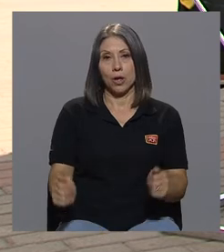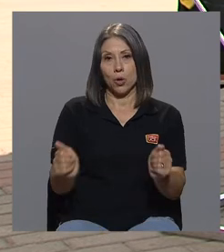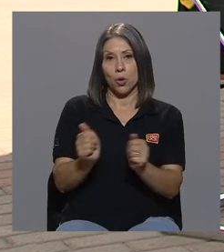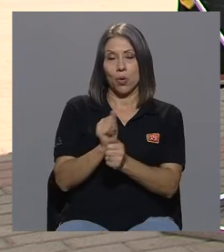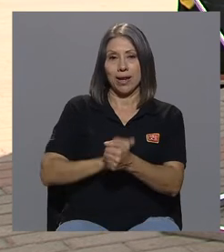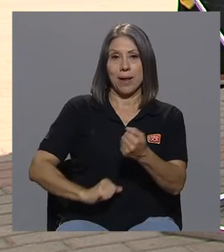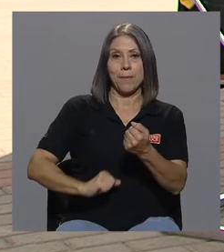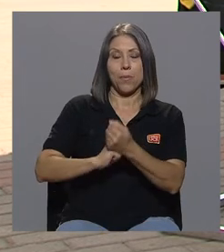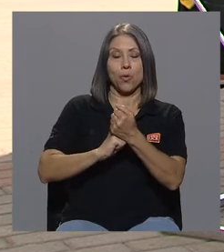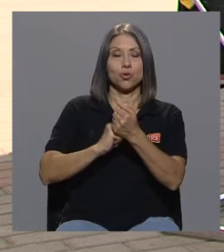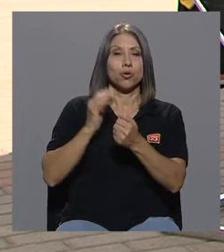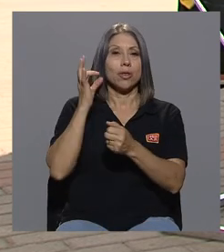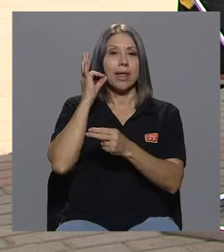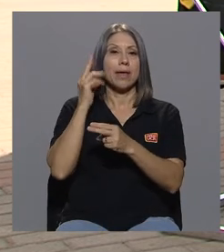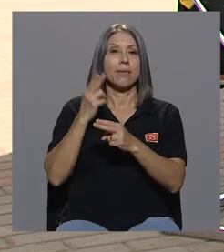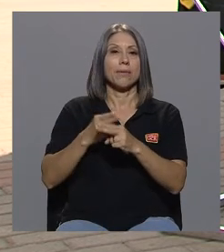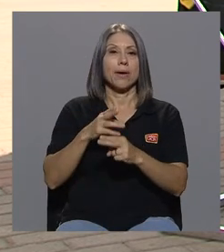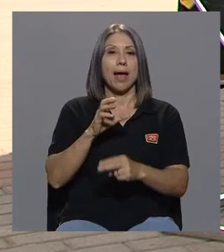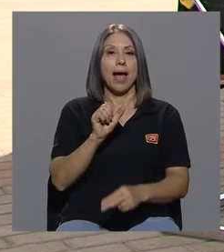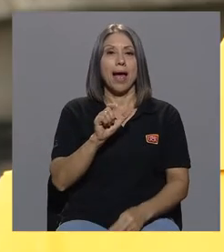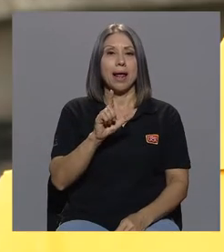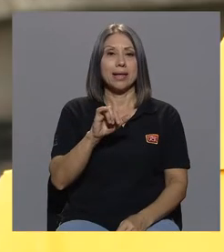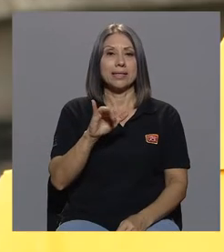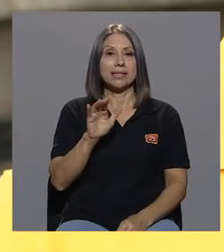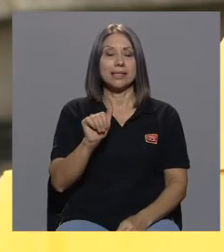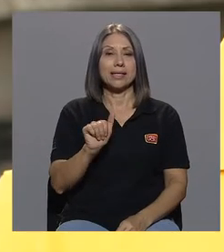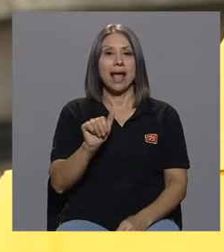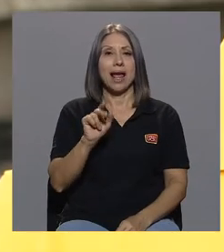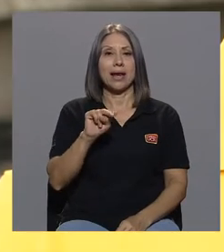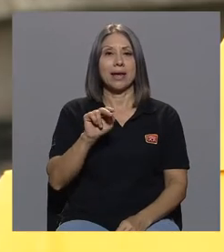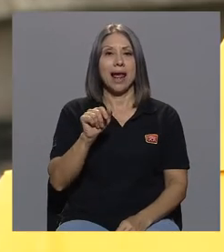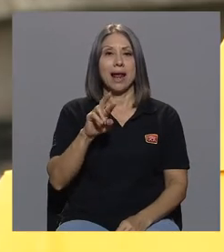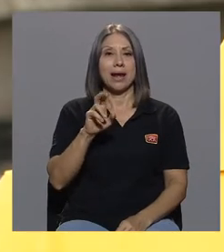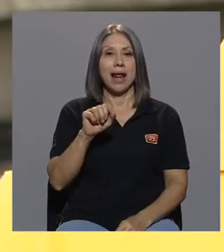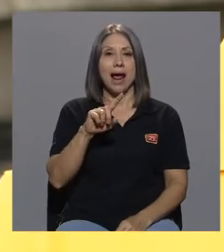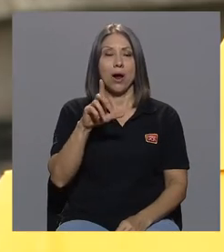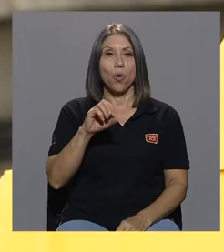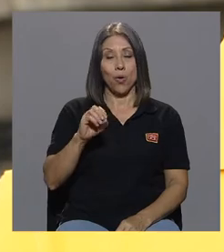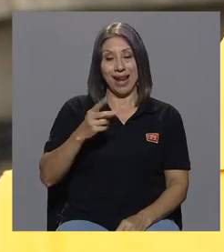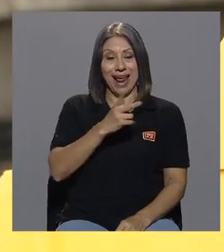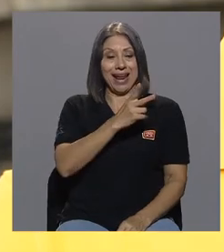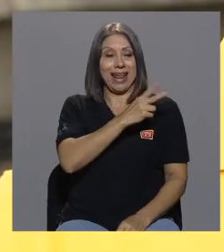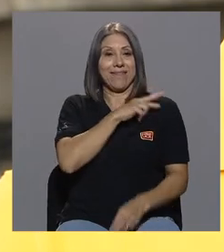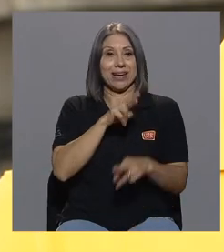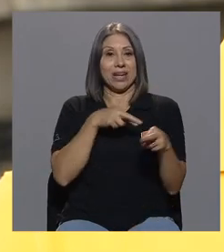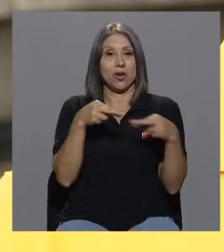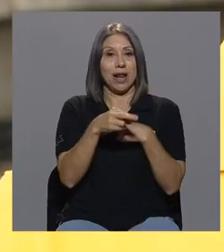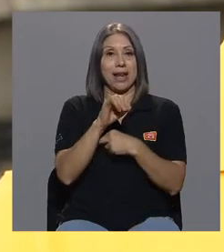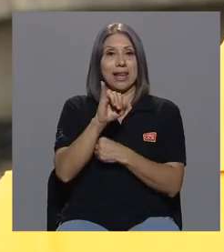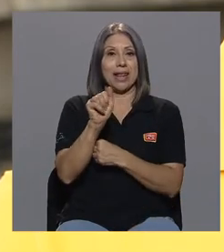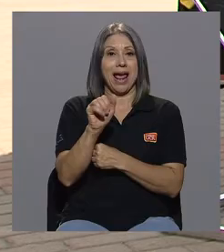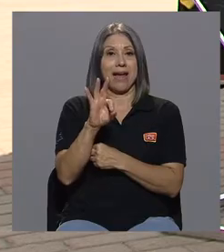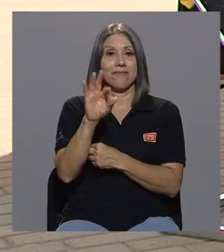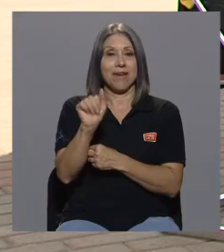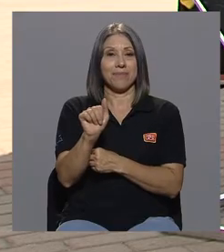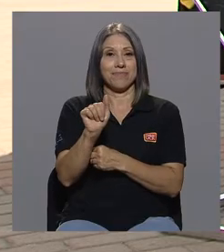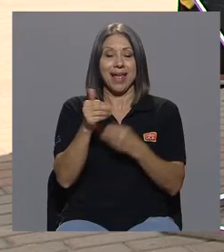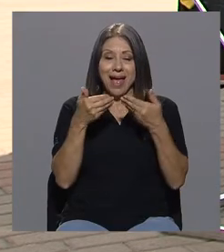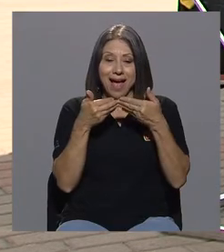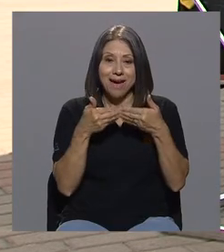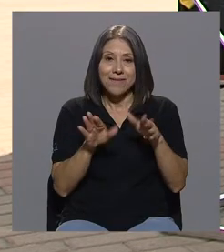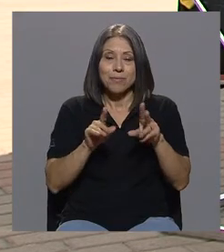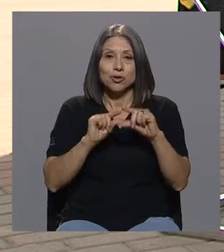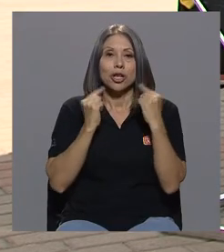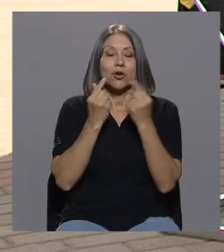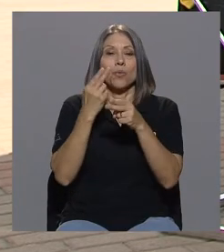Alicia Naranjo quien es la jefe regional de Yafa abrimos el grupo de narcóticos anónimos que ahora